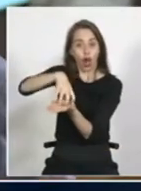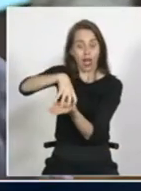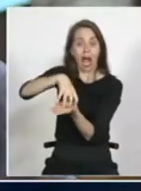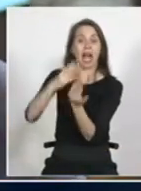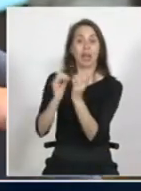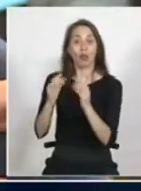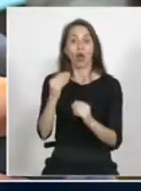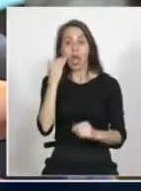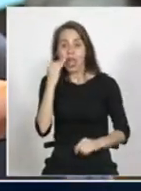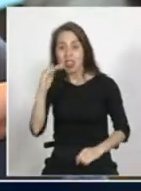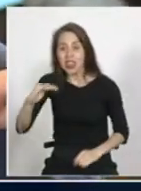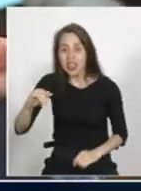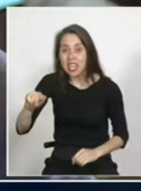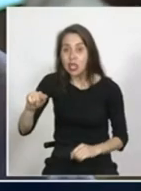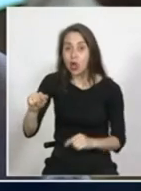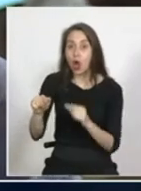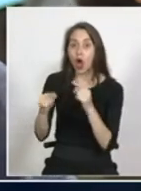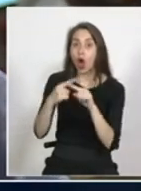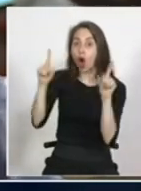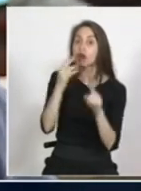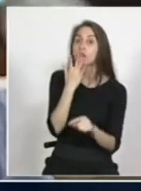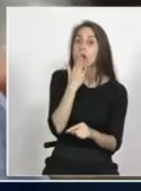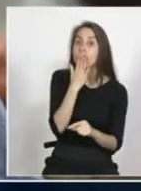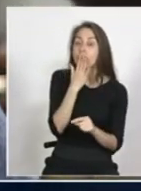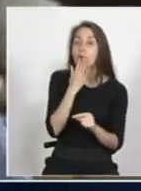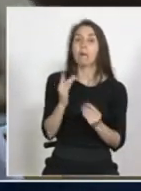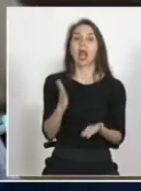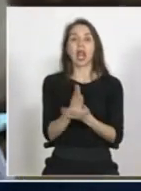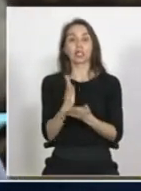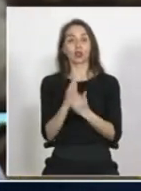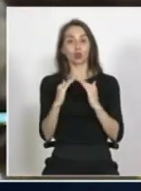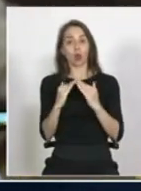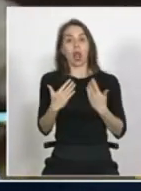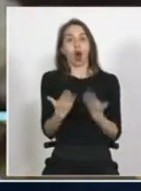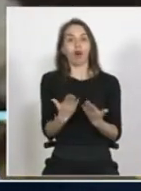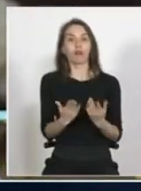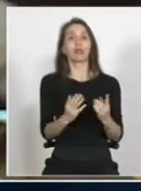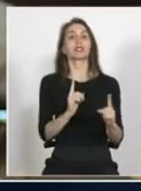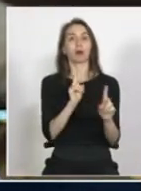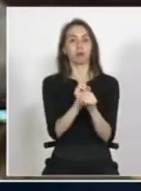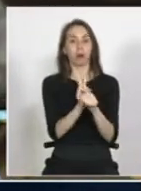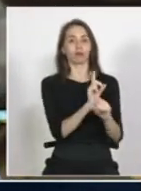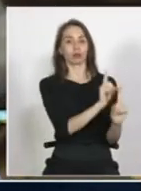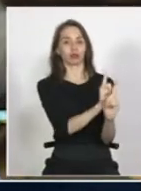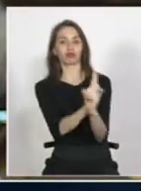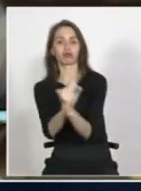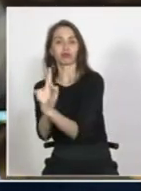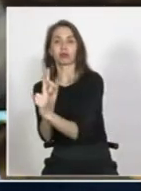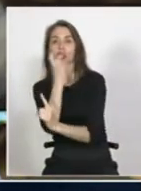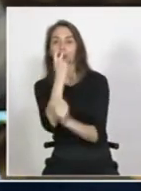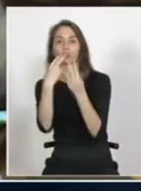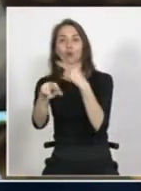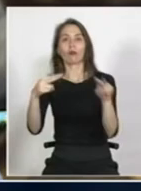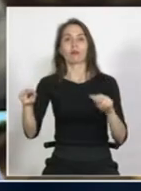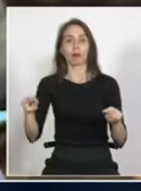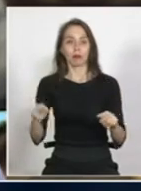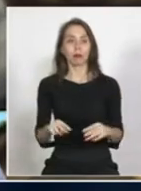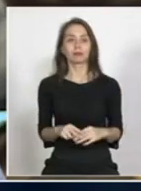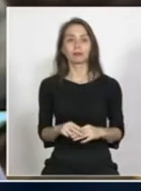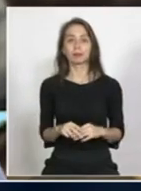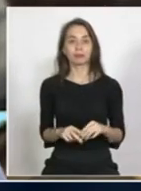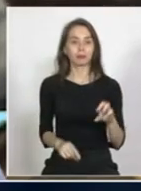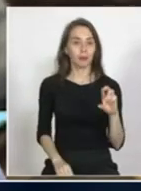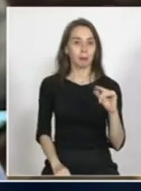idioma, tener oferta para todos los niños en su lengua materna, que eso me parece como algo básico. Creo que tal como se... Jaime. Patricio.